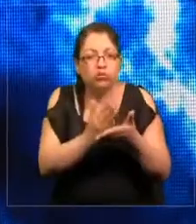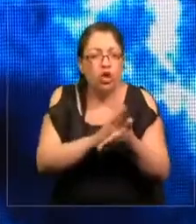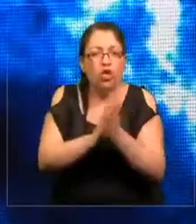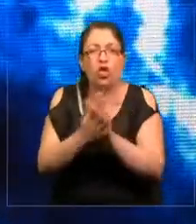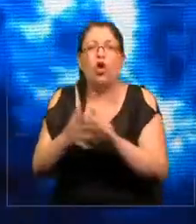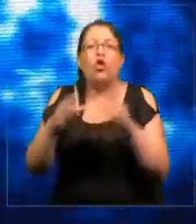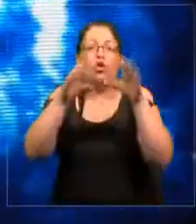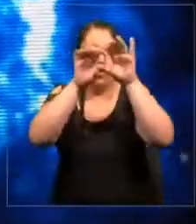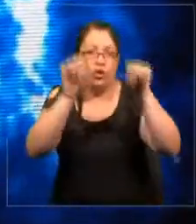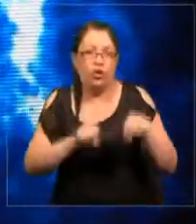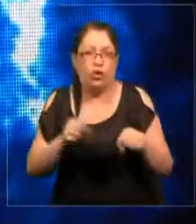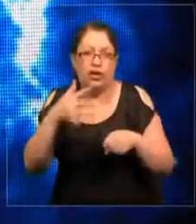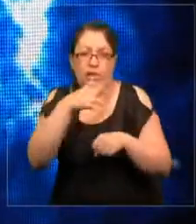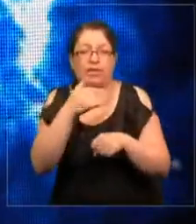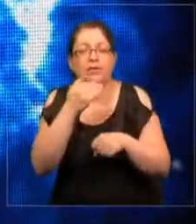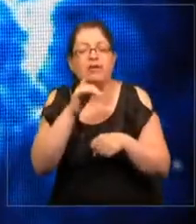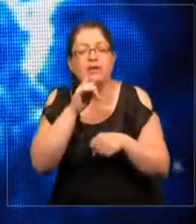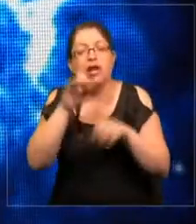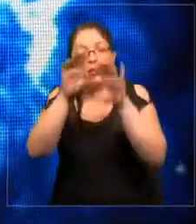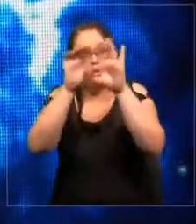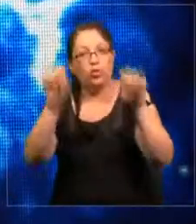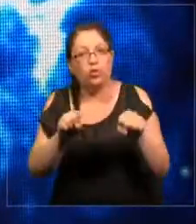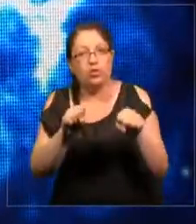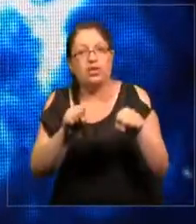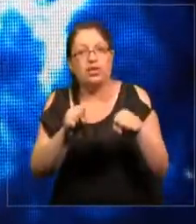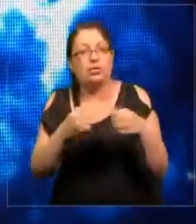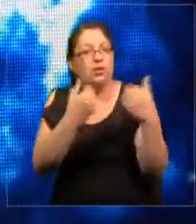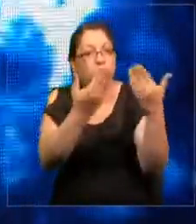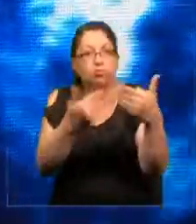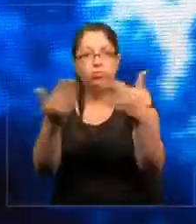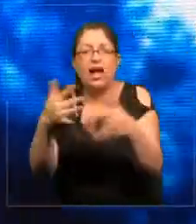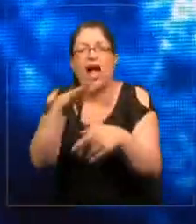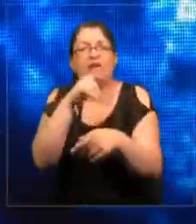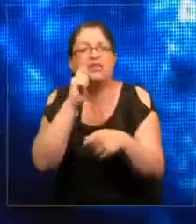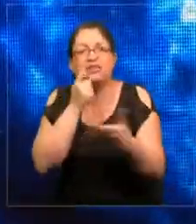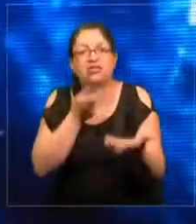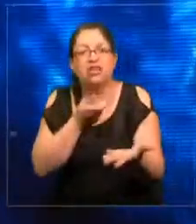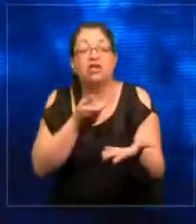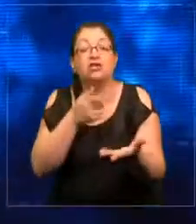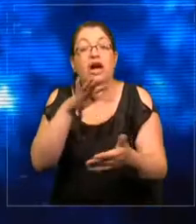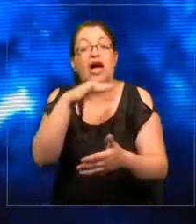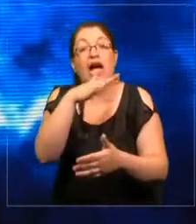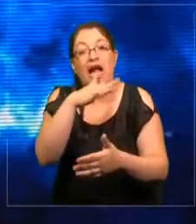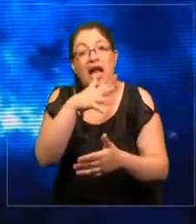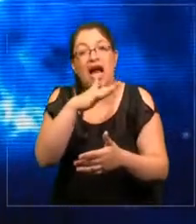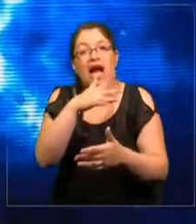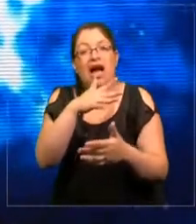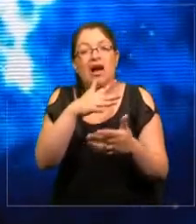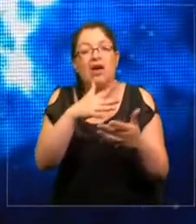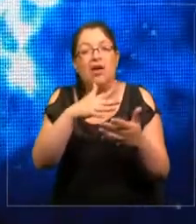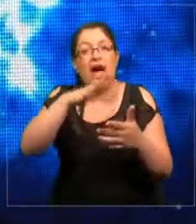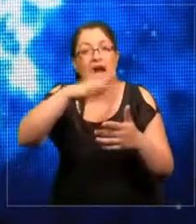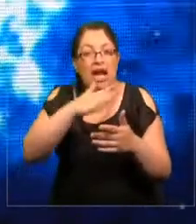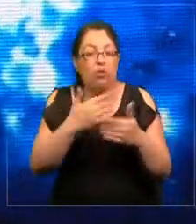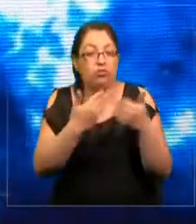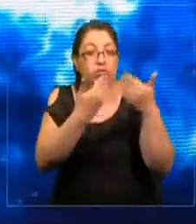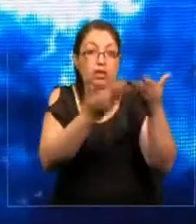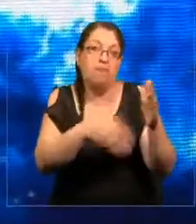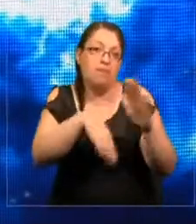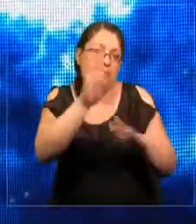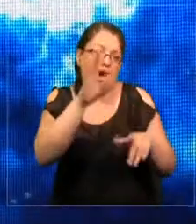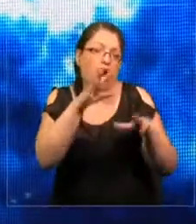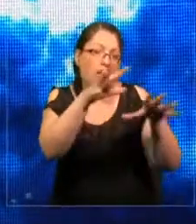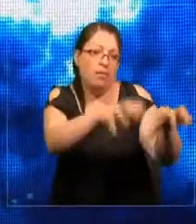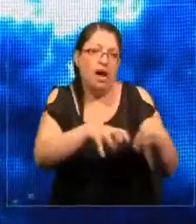También tenemos un sistema de asignación hídrico. Significa que el agua se designa para agricultura principalmente.